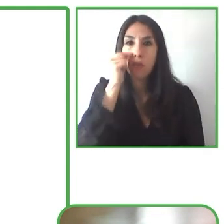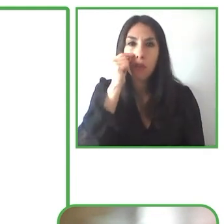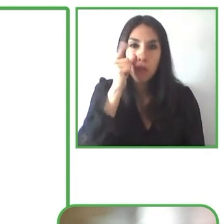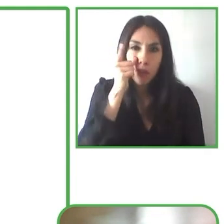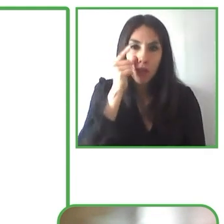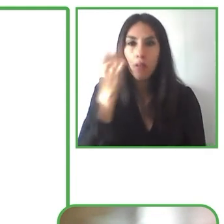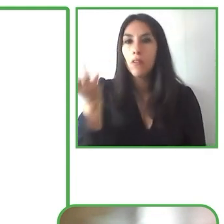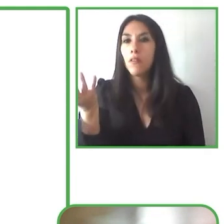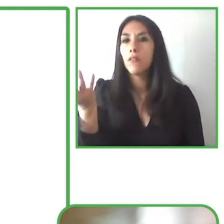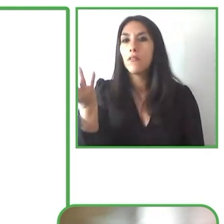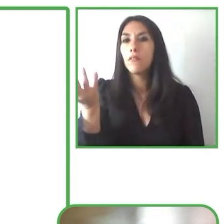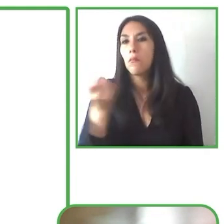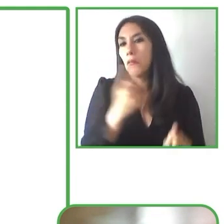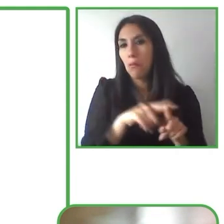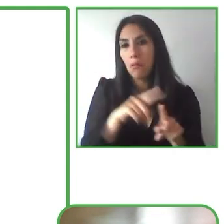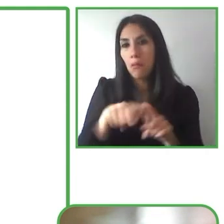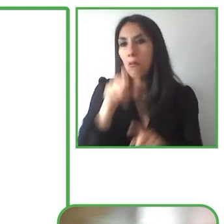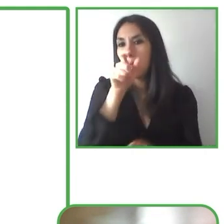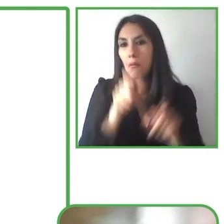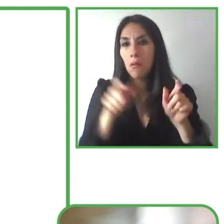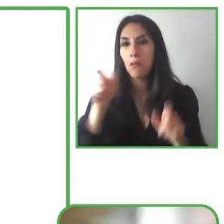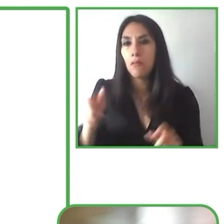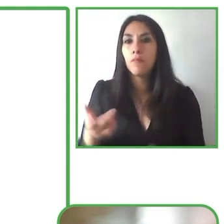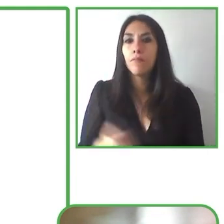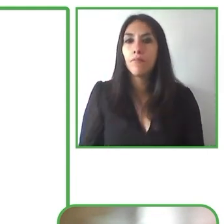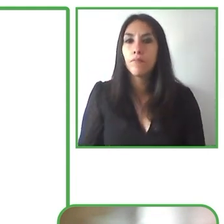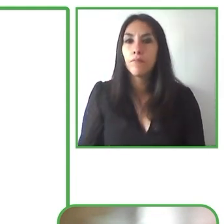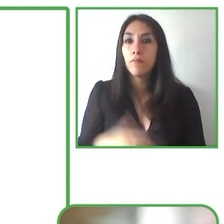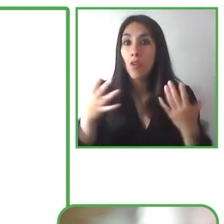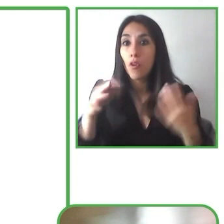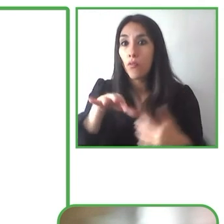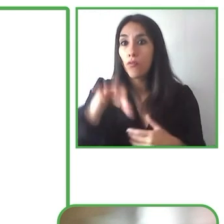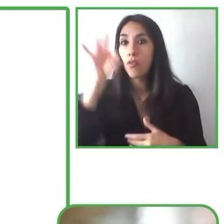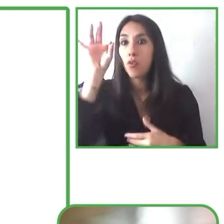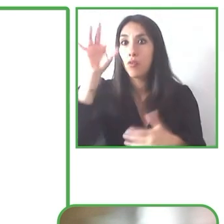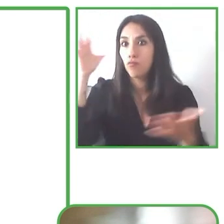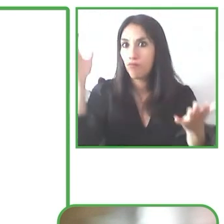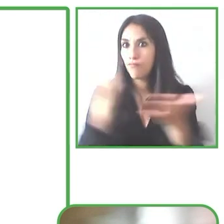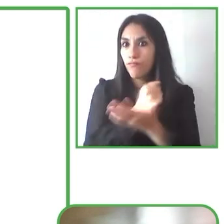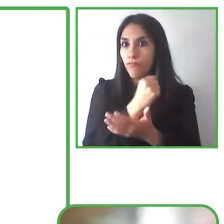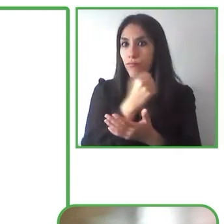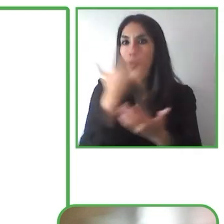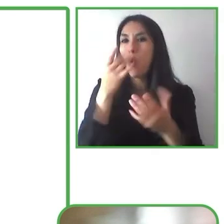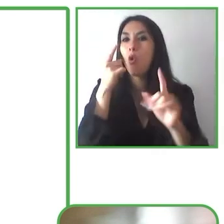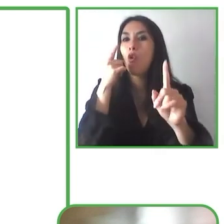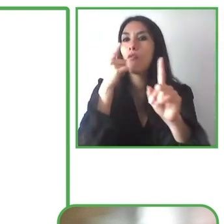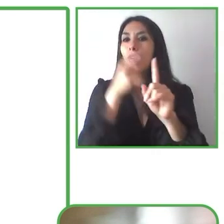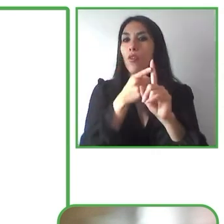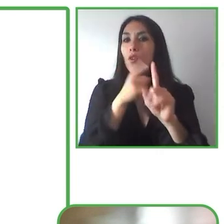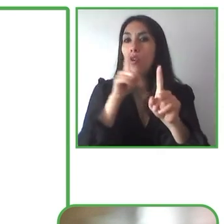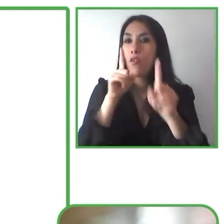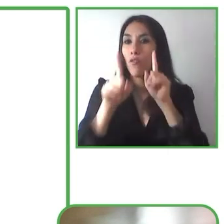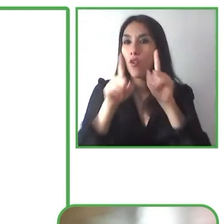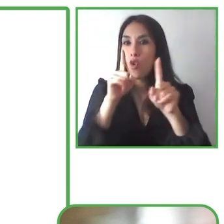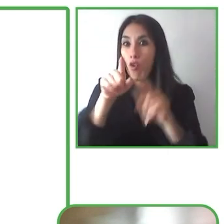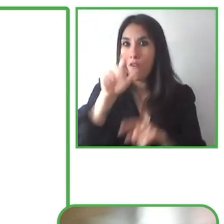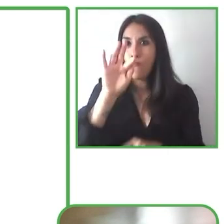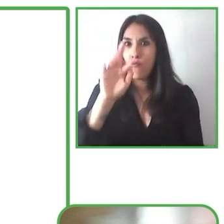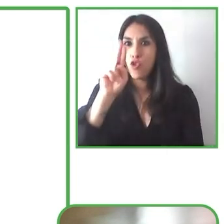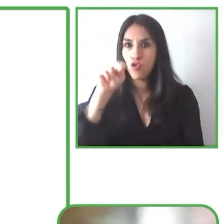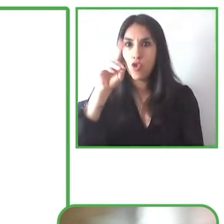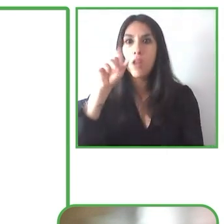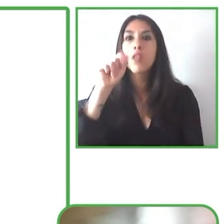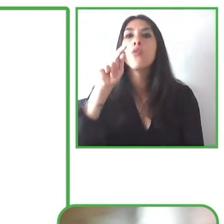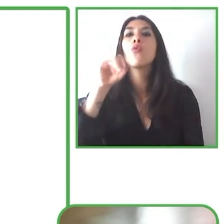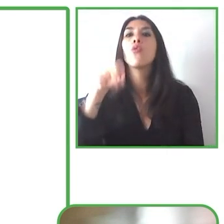ONCE crea, después, 50 años después, la Fundación ONCE, cediendo un porcentaje de sus ingresos por la venta de lotería y para que el resto de personas con